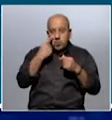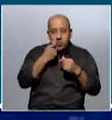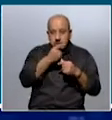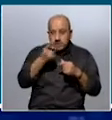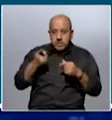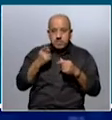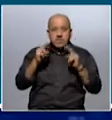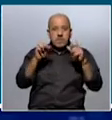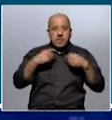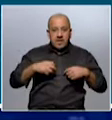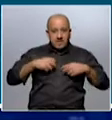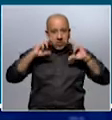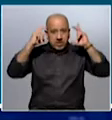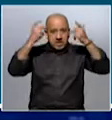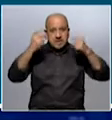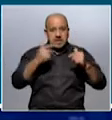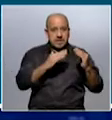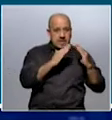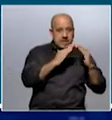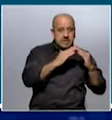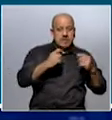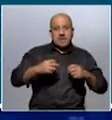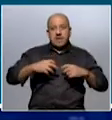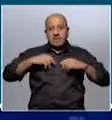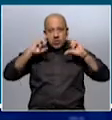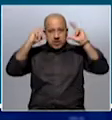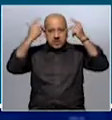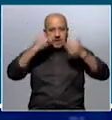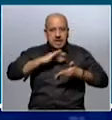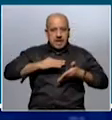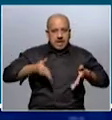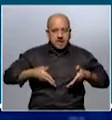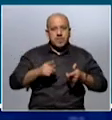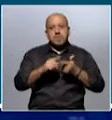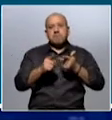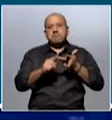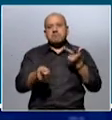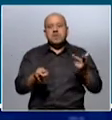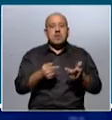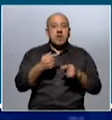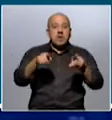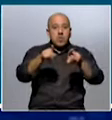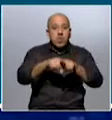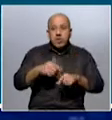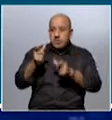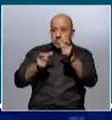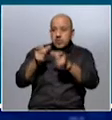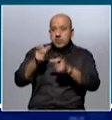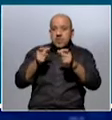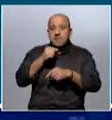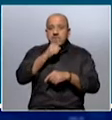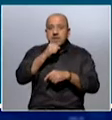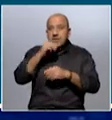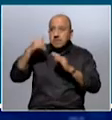de casos de violencia doméstica, por ejemplo, de casos de violencia de género. Pasa lo mismo con las personas mayores, con la